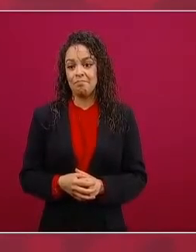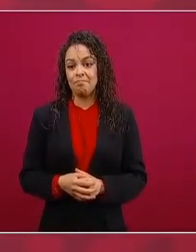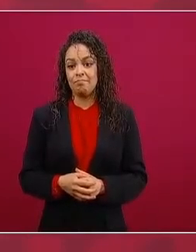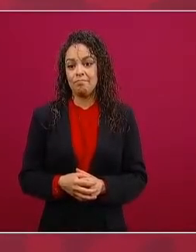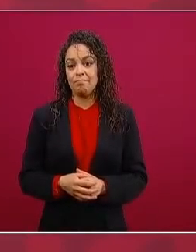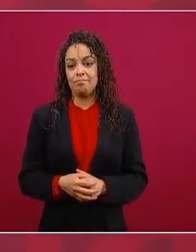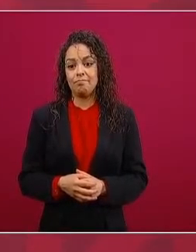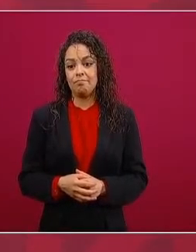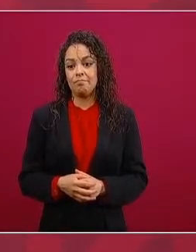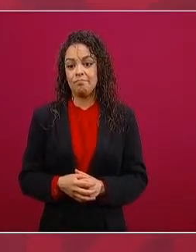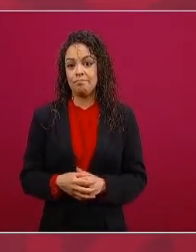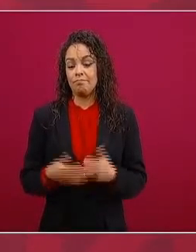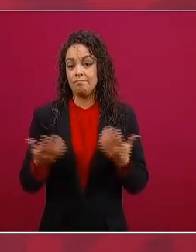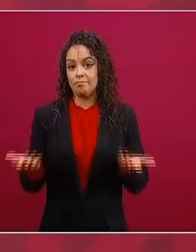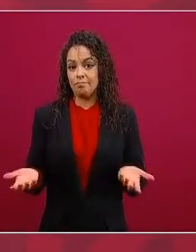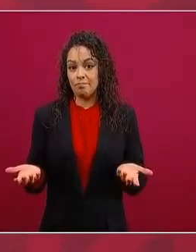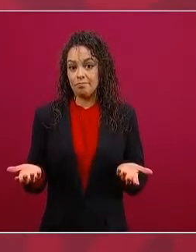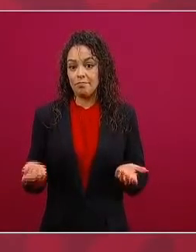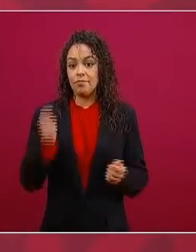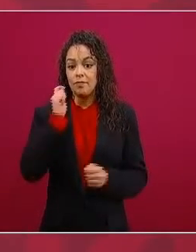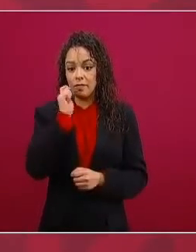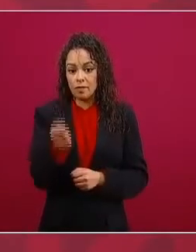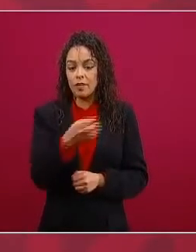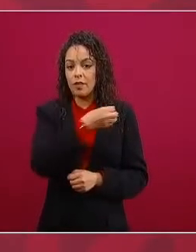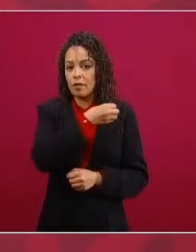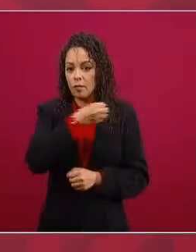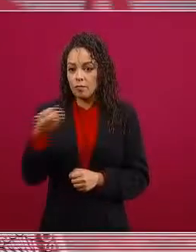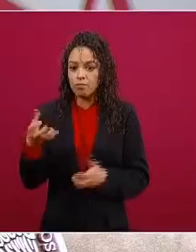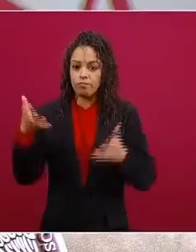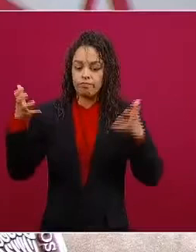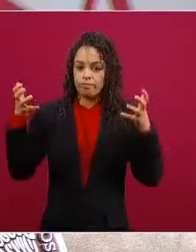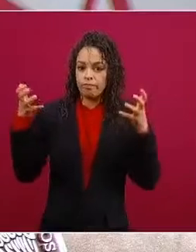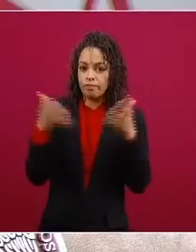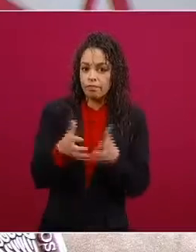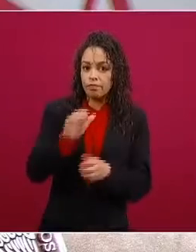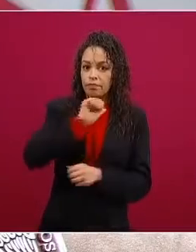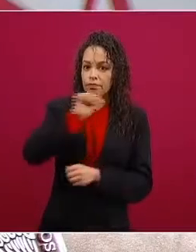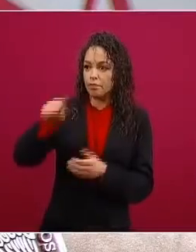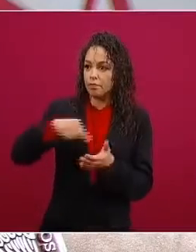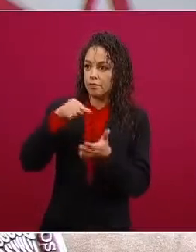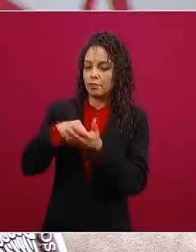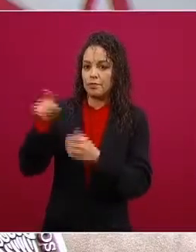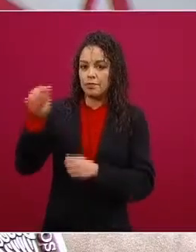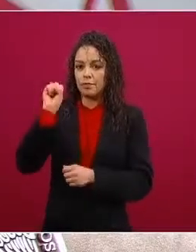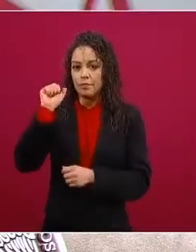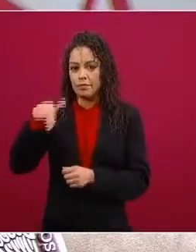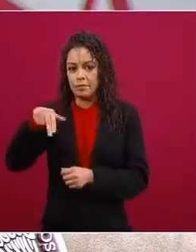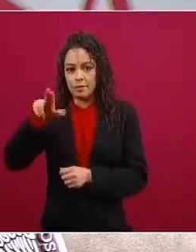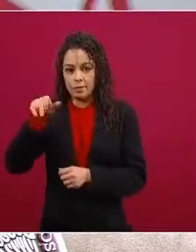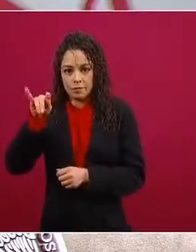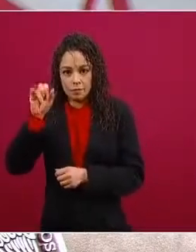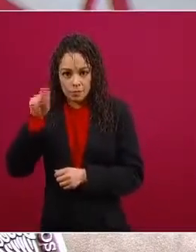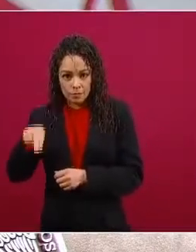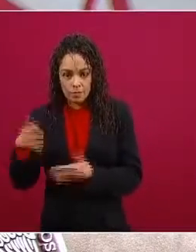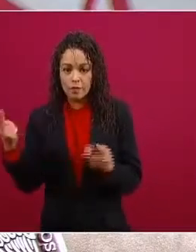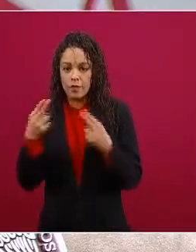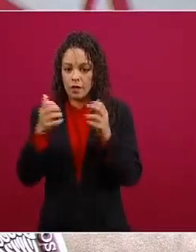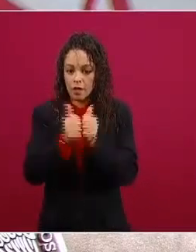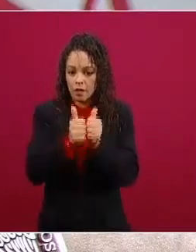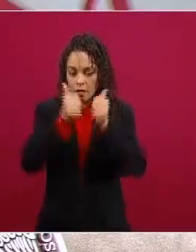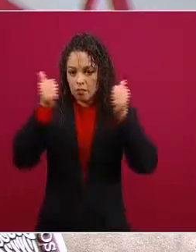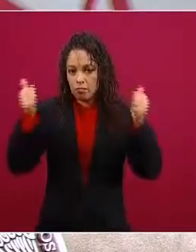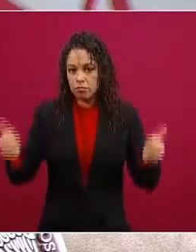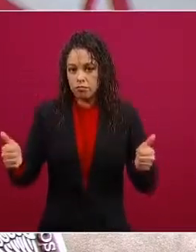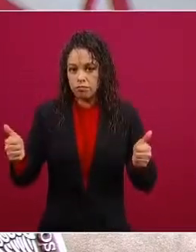de San Quintín separar poder económico de poder político y que el